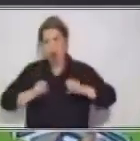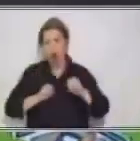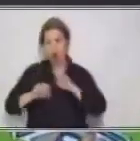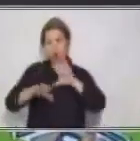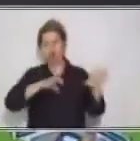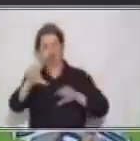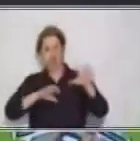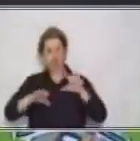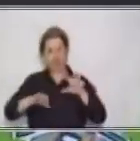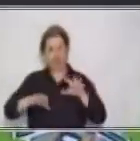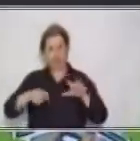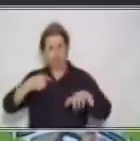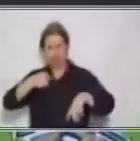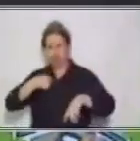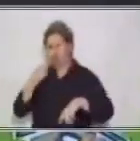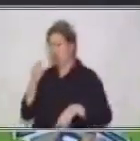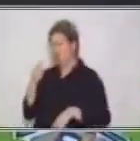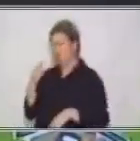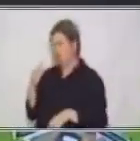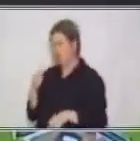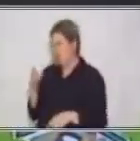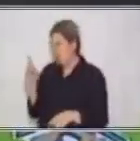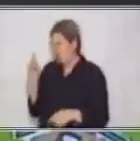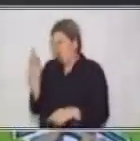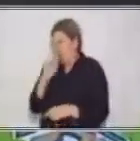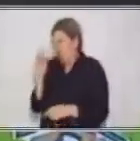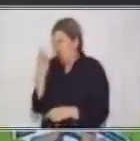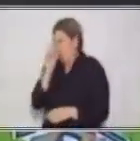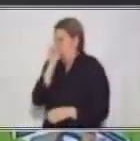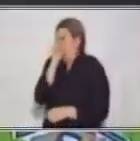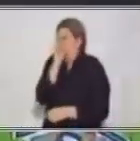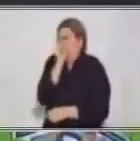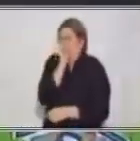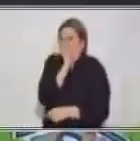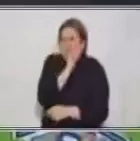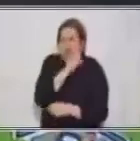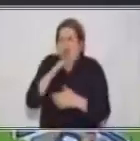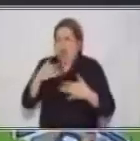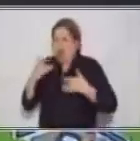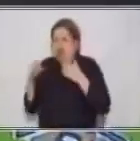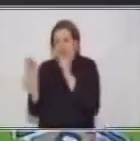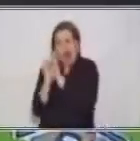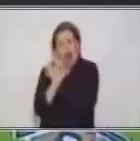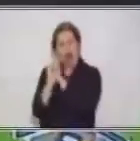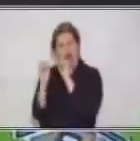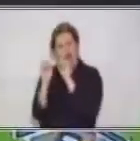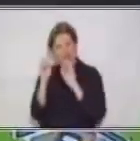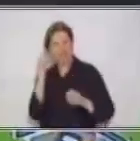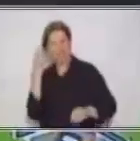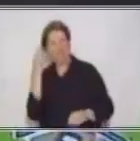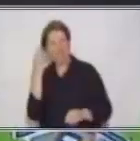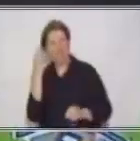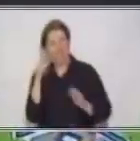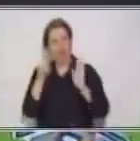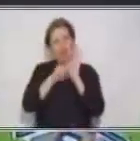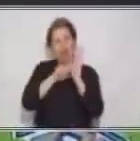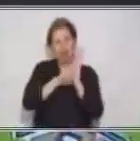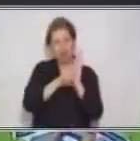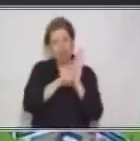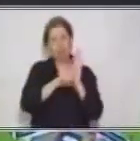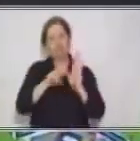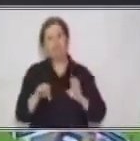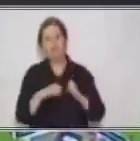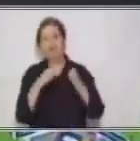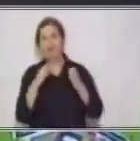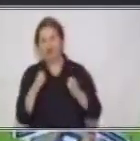pues yo ni lo sentí. Estamos ampliando una negación. Bueno. la